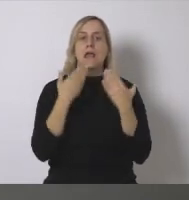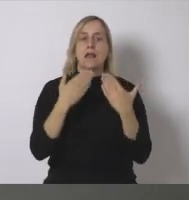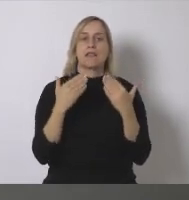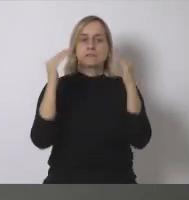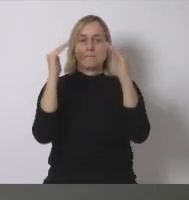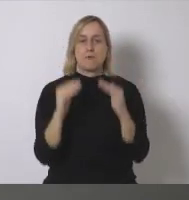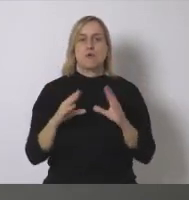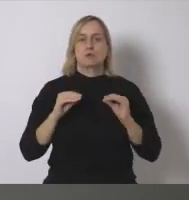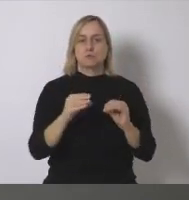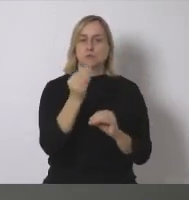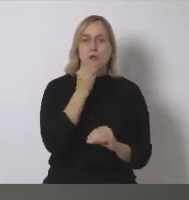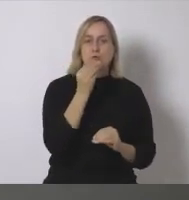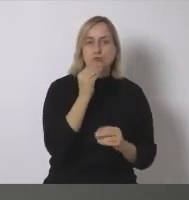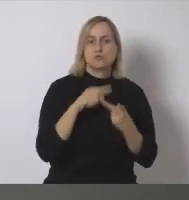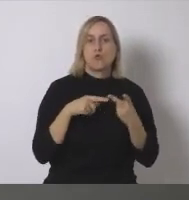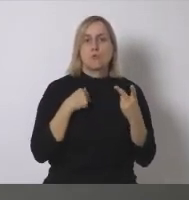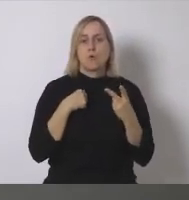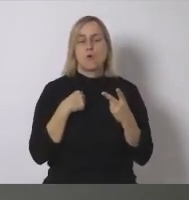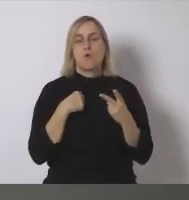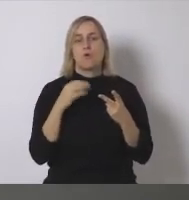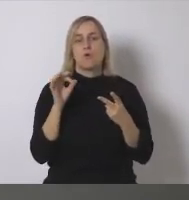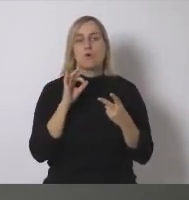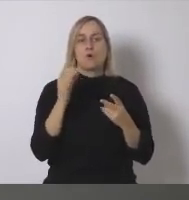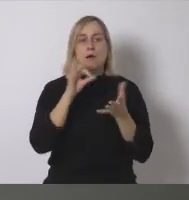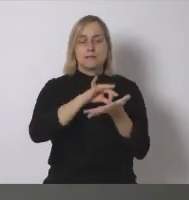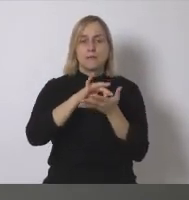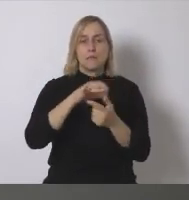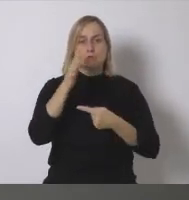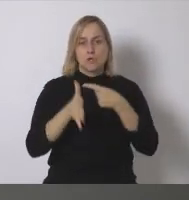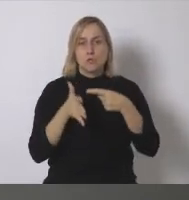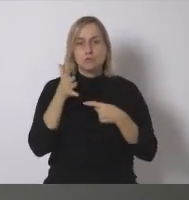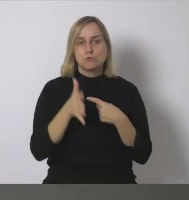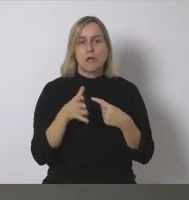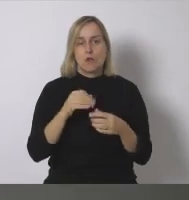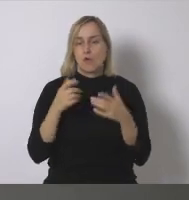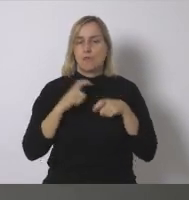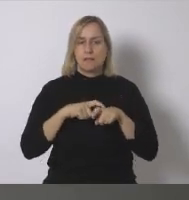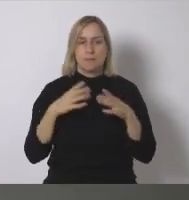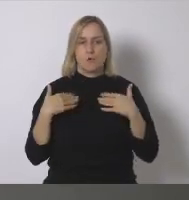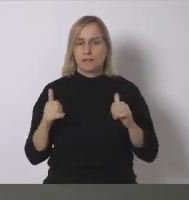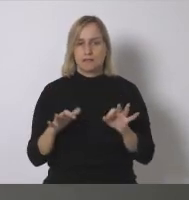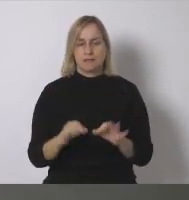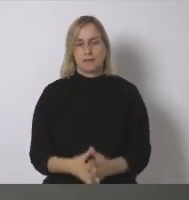o bien del consumo a nivel residencial en servicios industrial o del tipo que sea